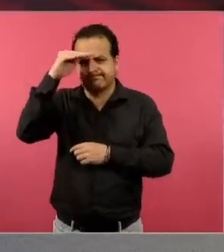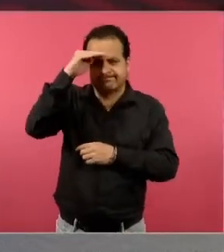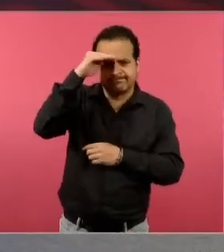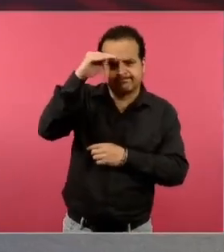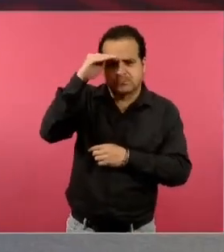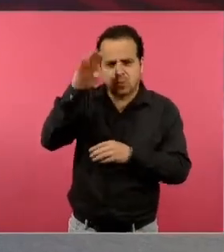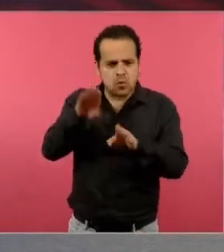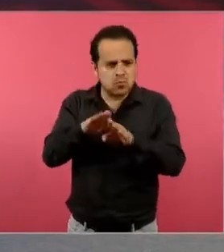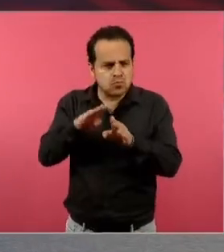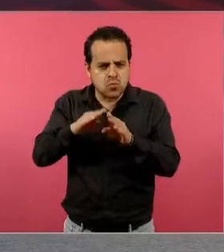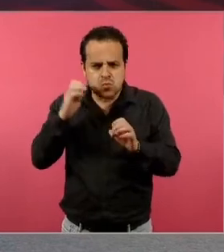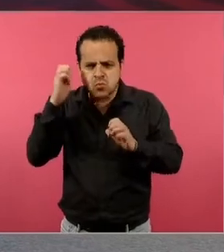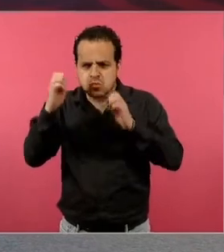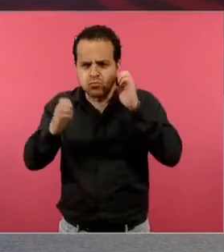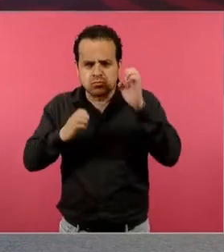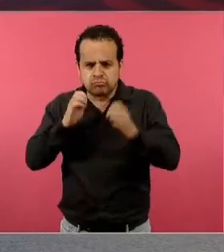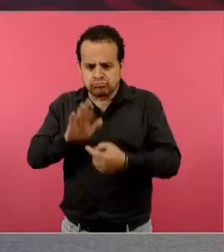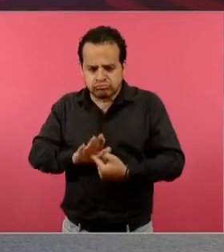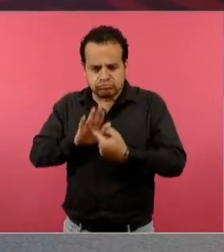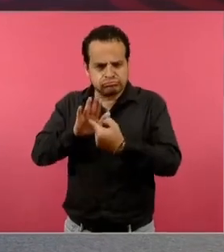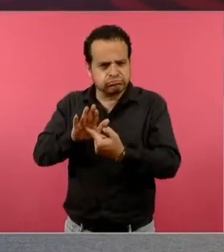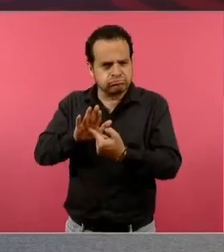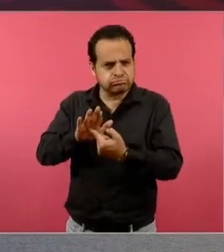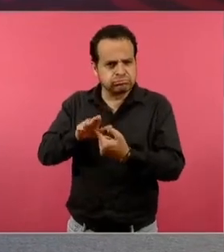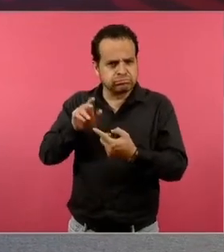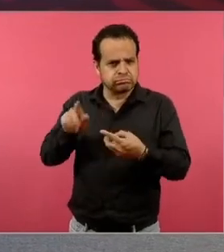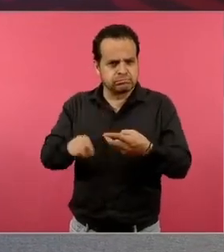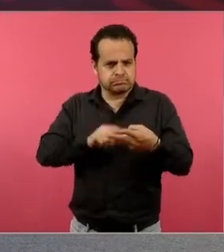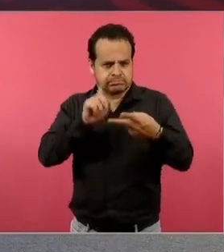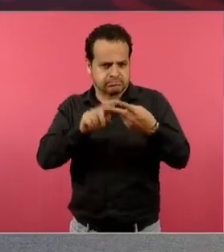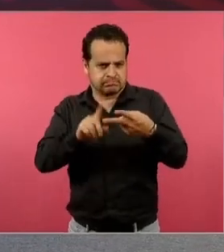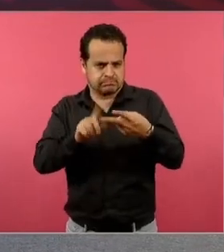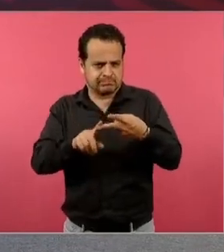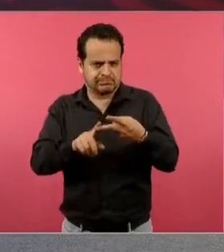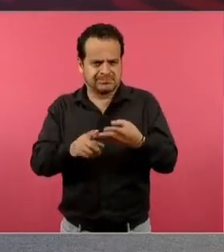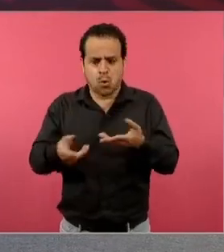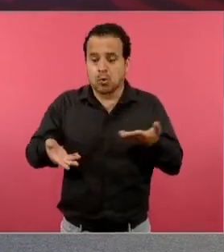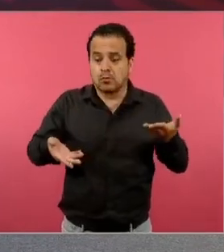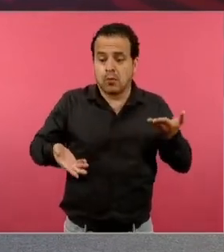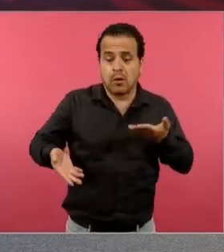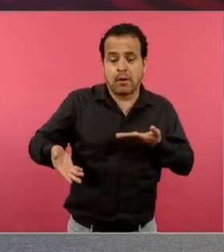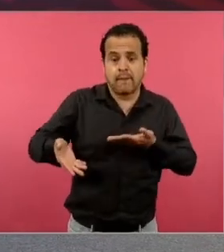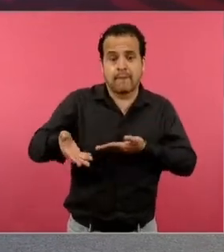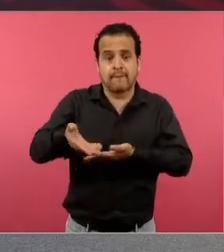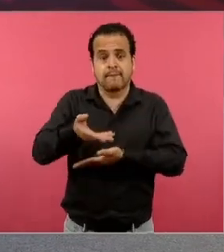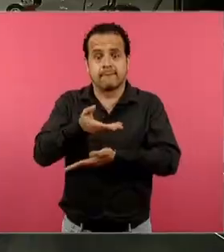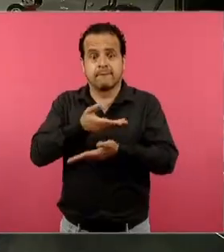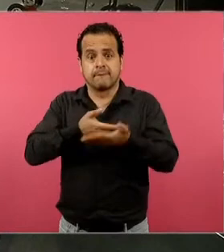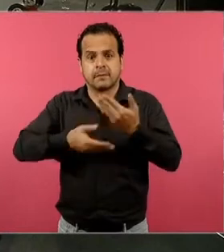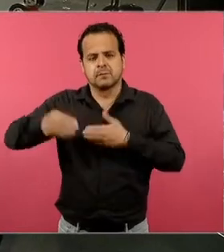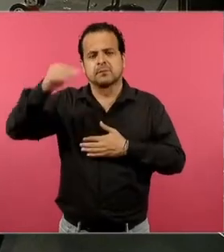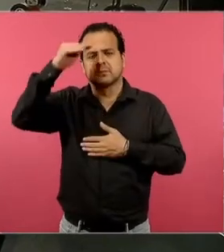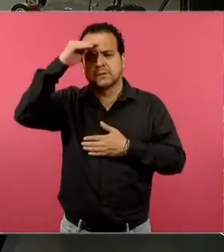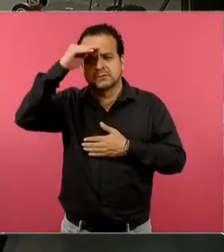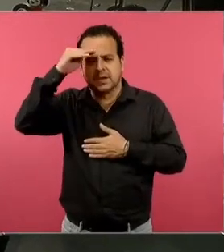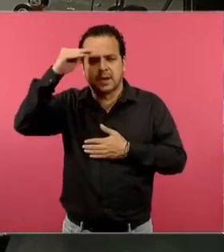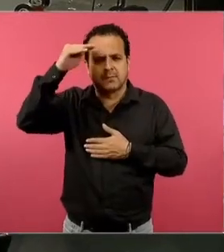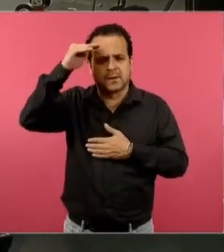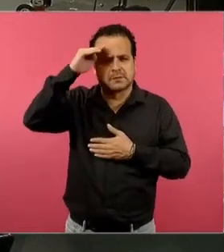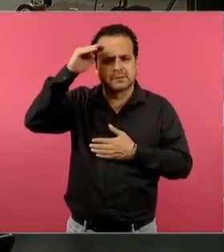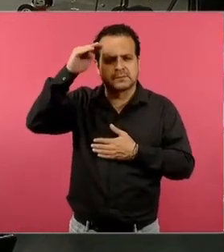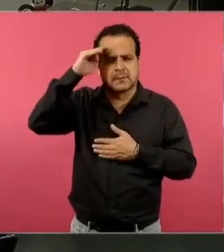generar un momento de reflexión a partir de cualquier pretexto. Vamos a utilizar una lectura,